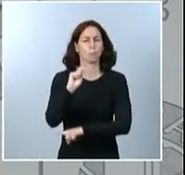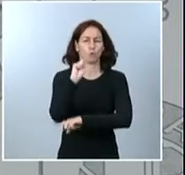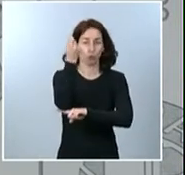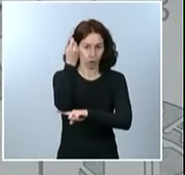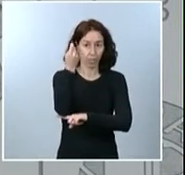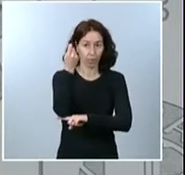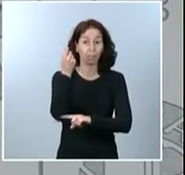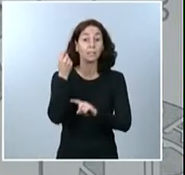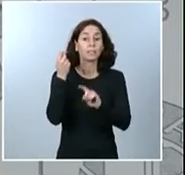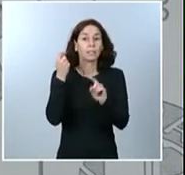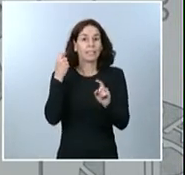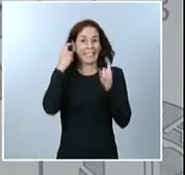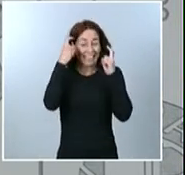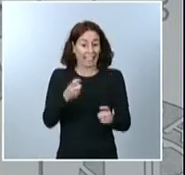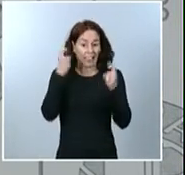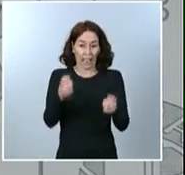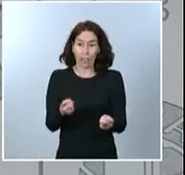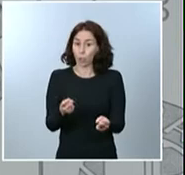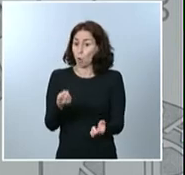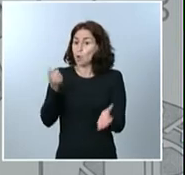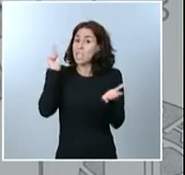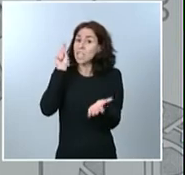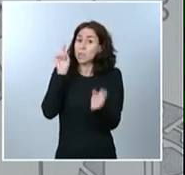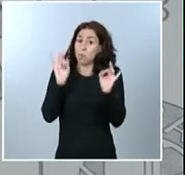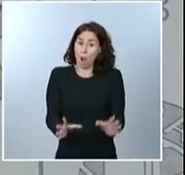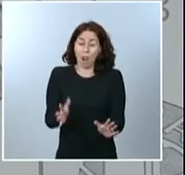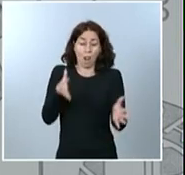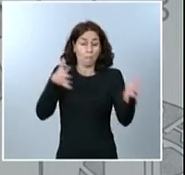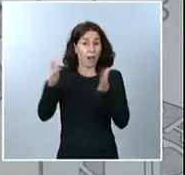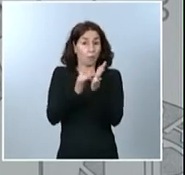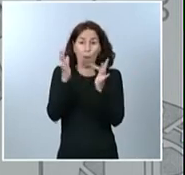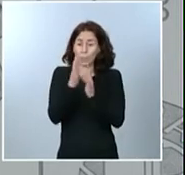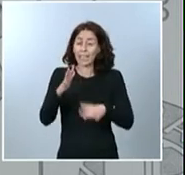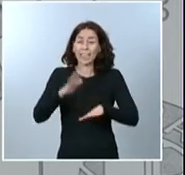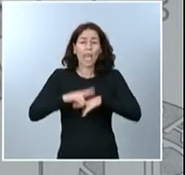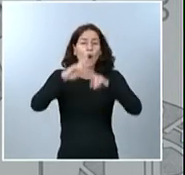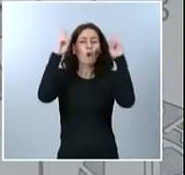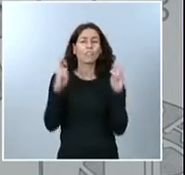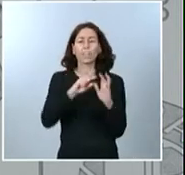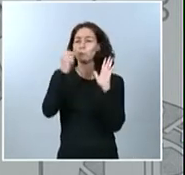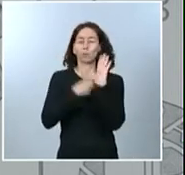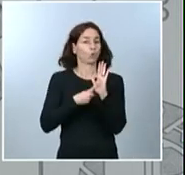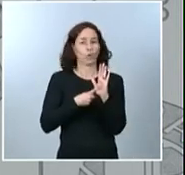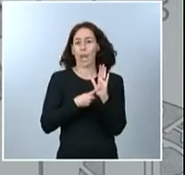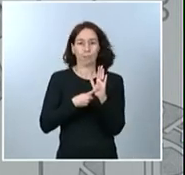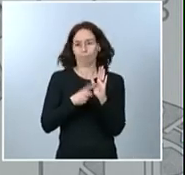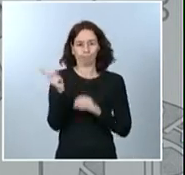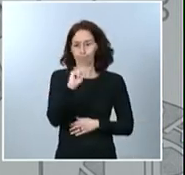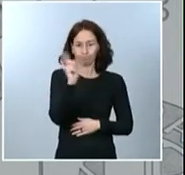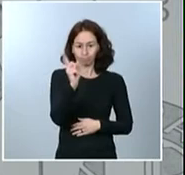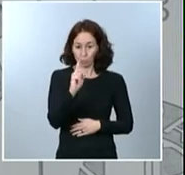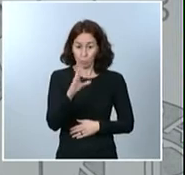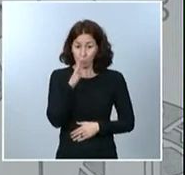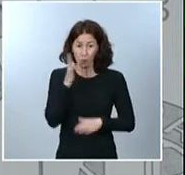vivimos en la primera ola del confinamiento global, del confinamiento total, sin paralizar, en consecuencia, la vida del país, que es la medida